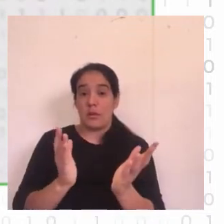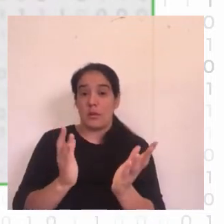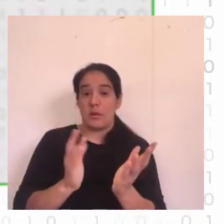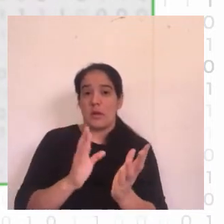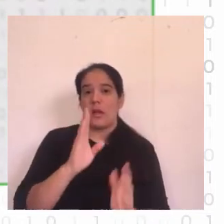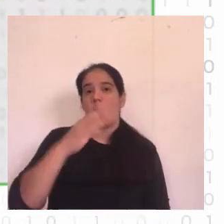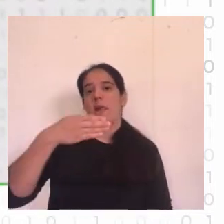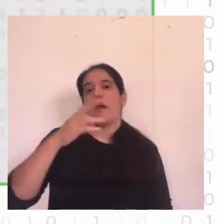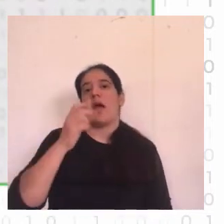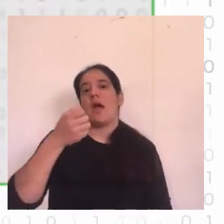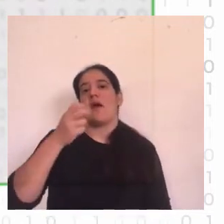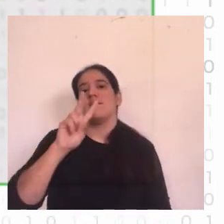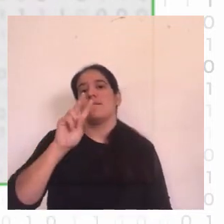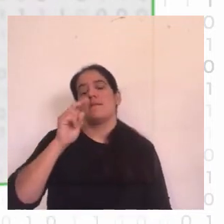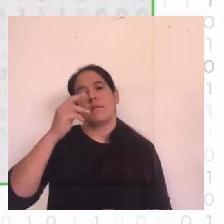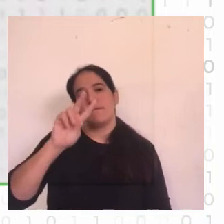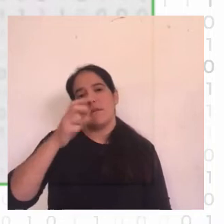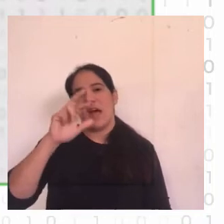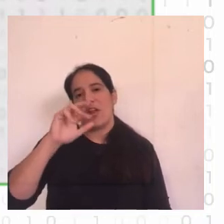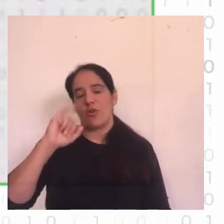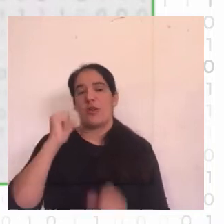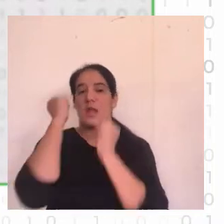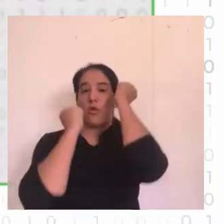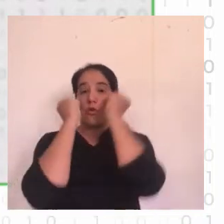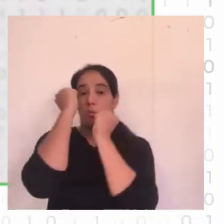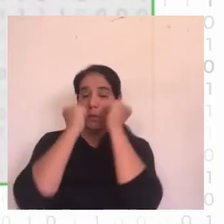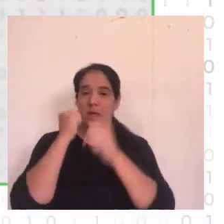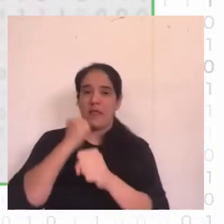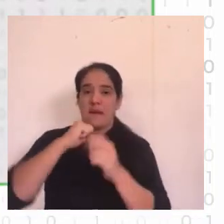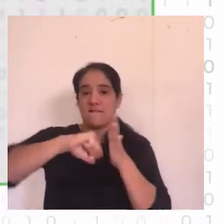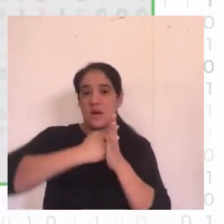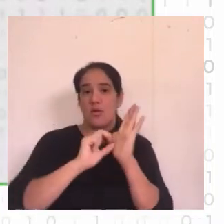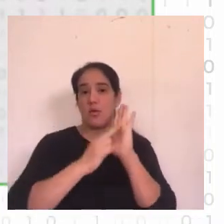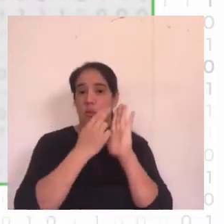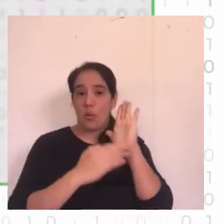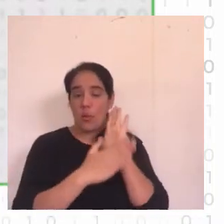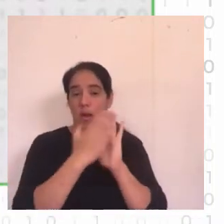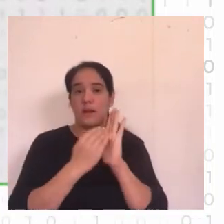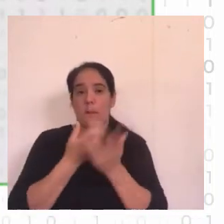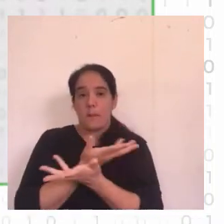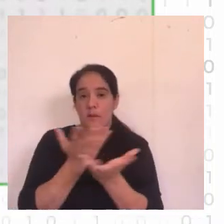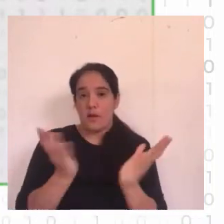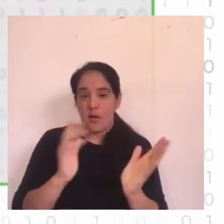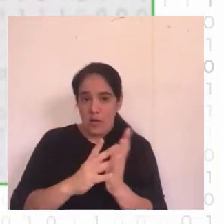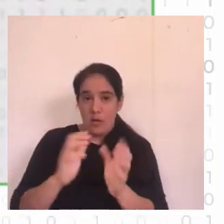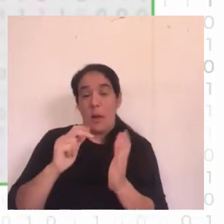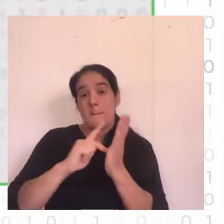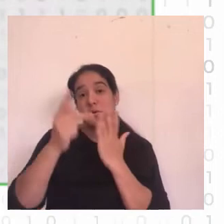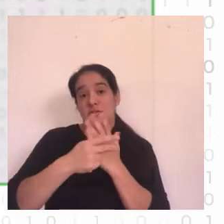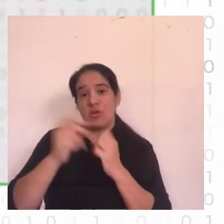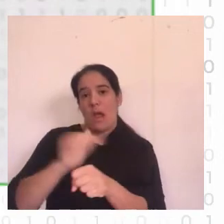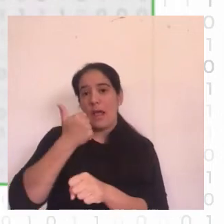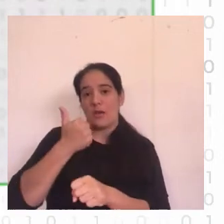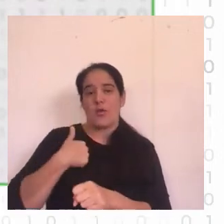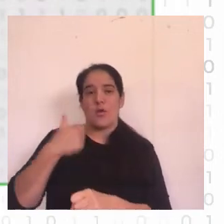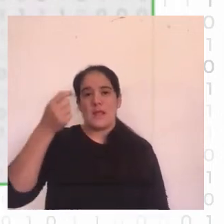Barón Andrea es economista trabaja en el Banco Central del Uruguay y el trabajo que nos va a presentar ganó en la mención de inteligencia artificial y